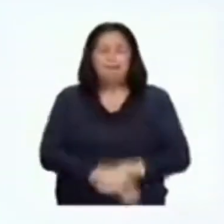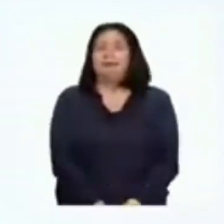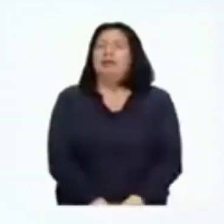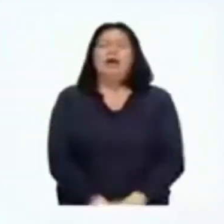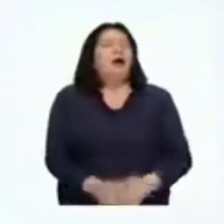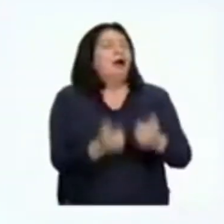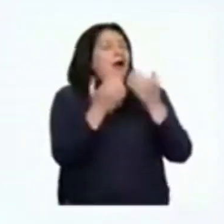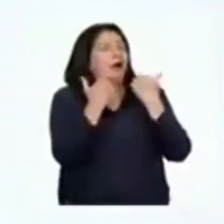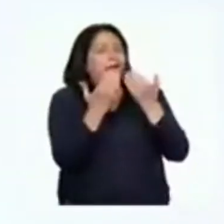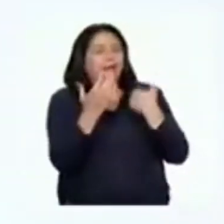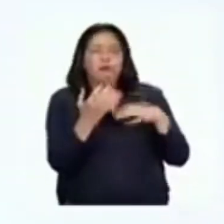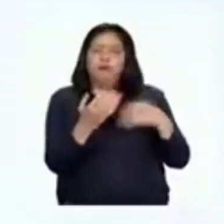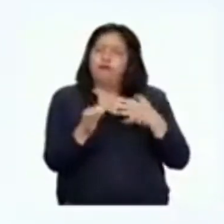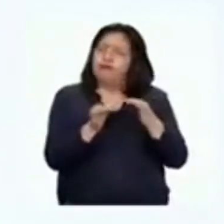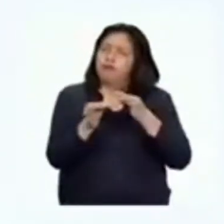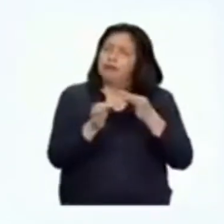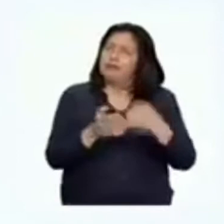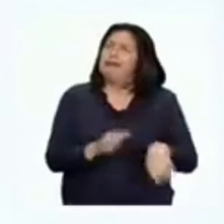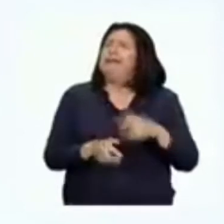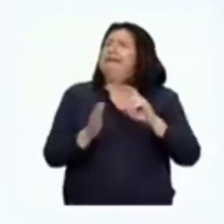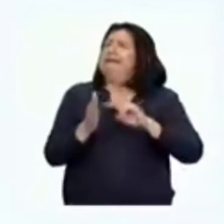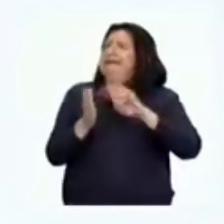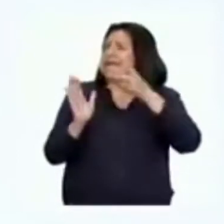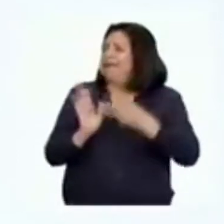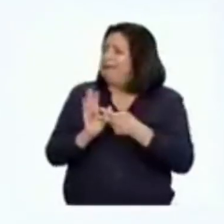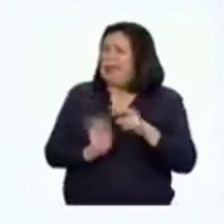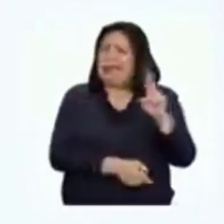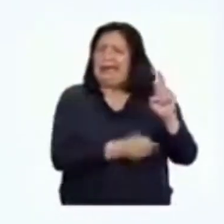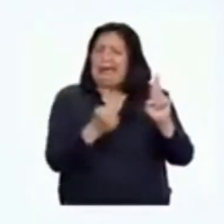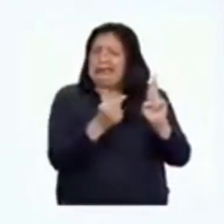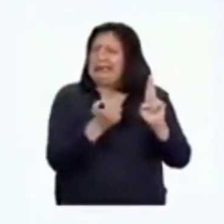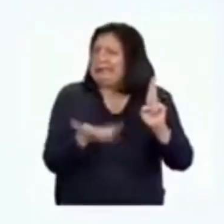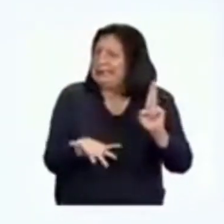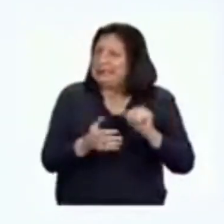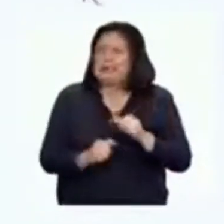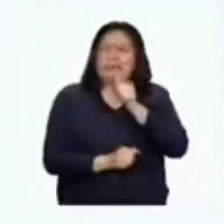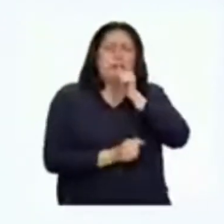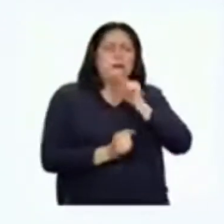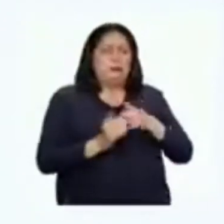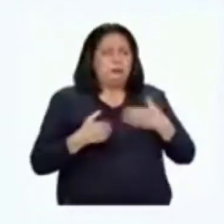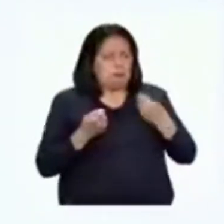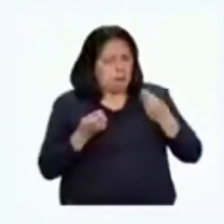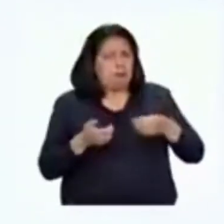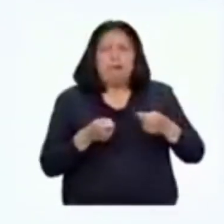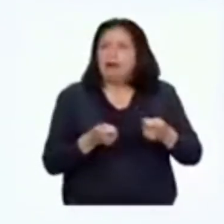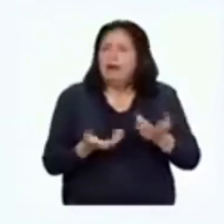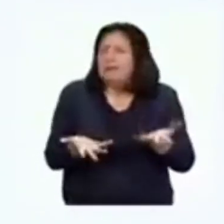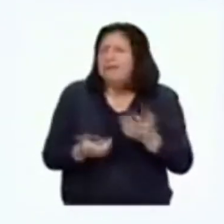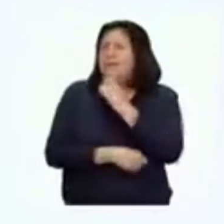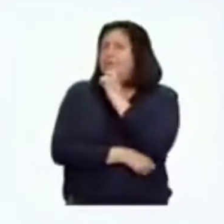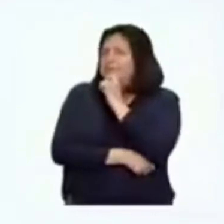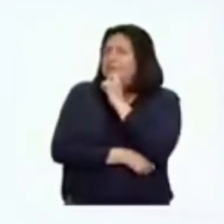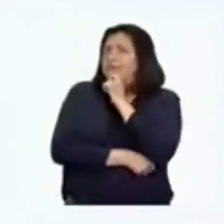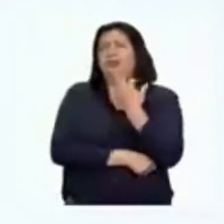Muchas gracias por explicarnos un poco más sobre la resiliencia. Esta capacidad me hace pensar que a veces no es posible